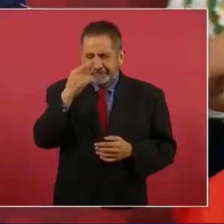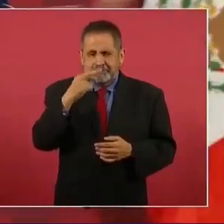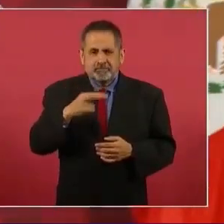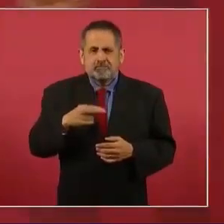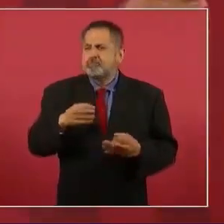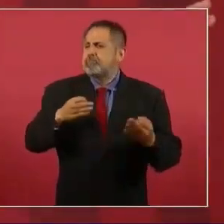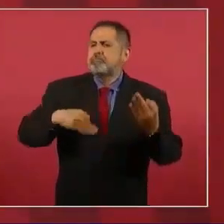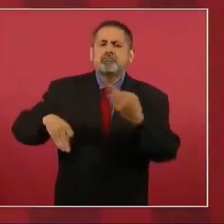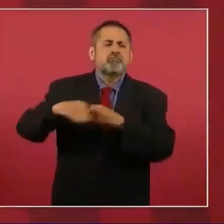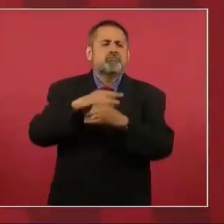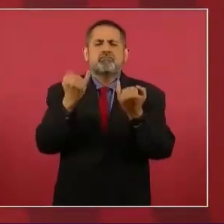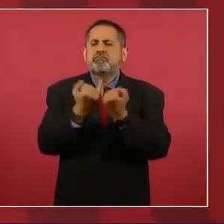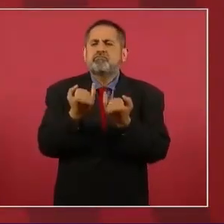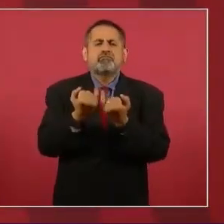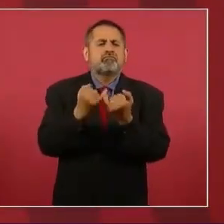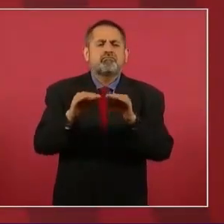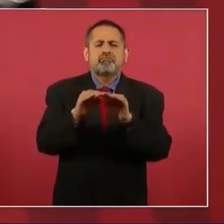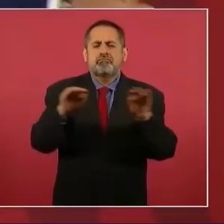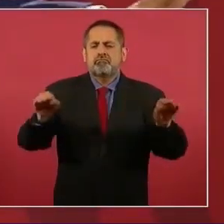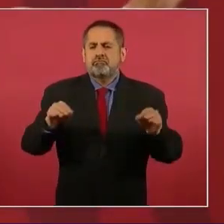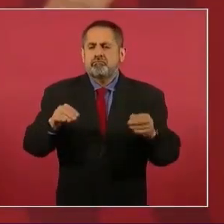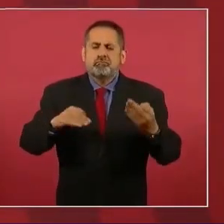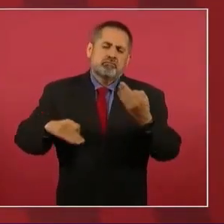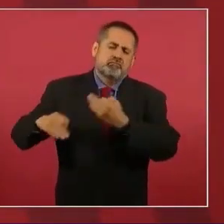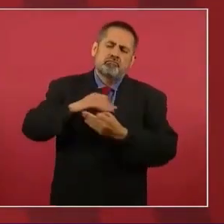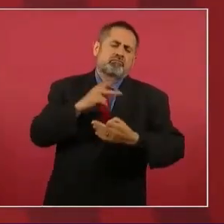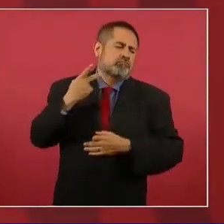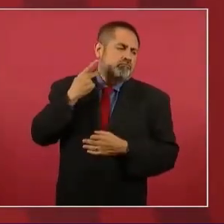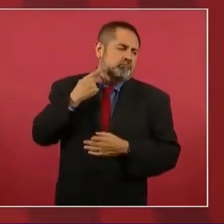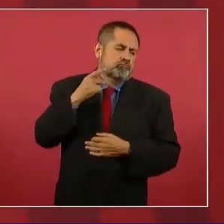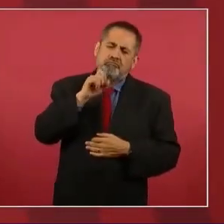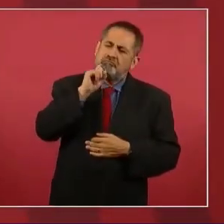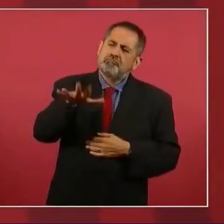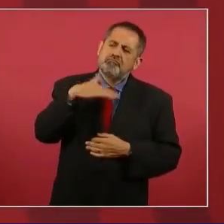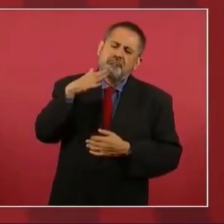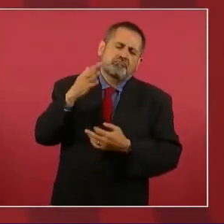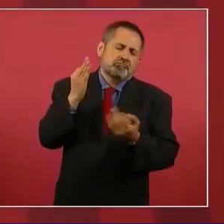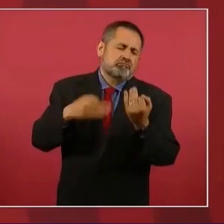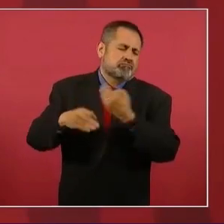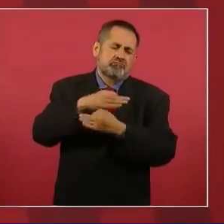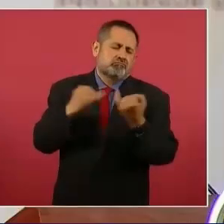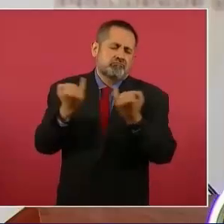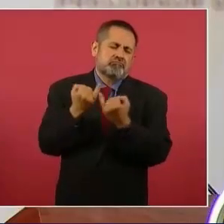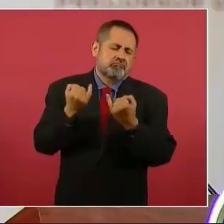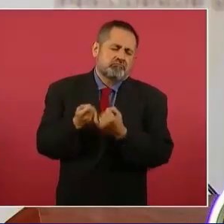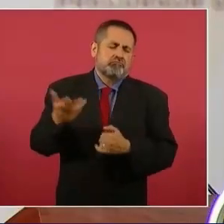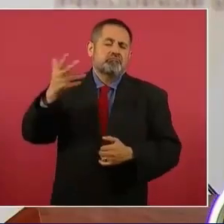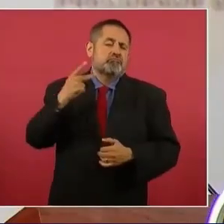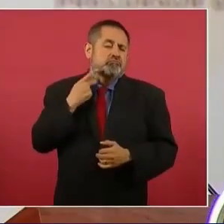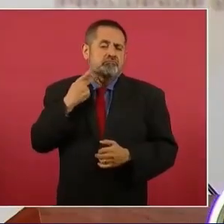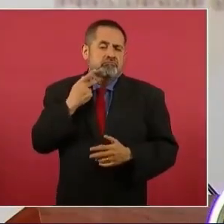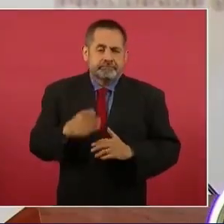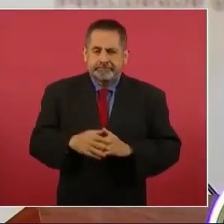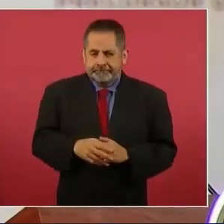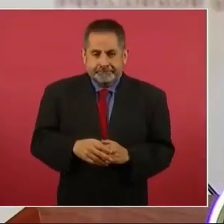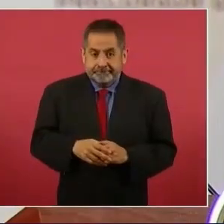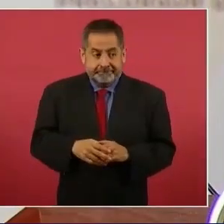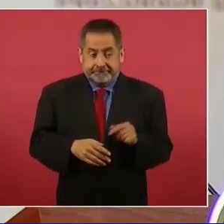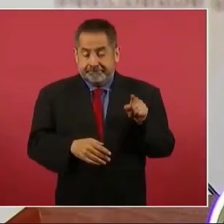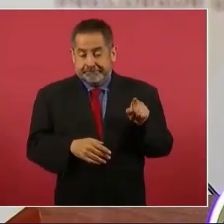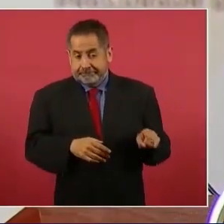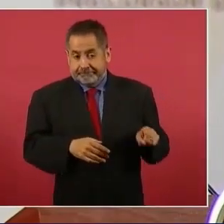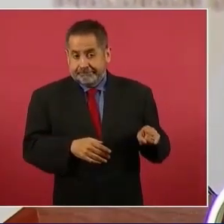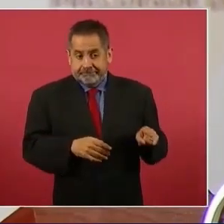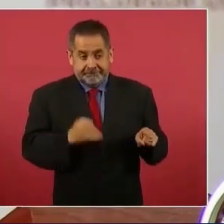que todos somos iguales, todos los políticos son iguales?, y esto lo manejaron mucho,